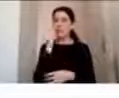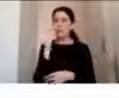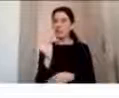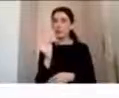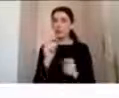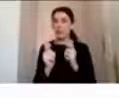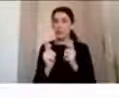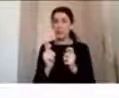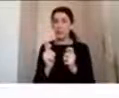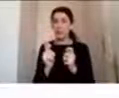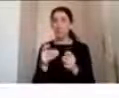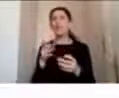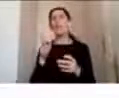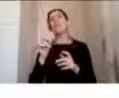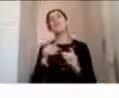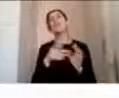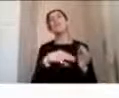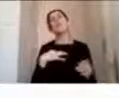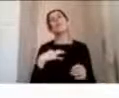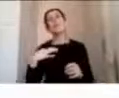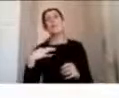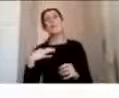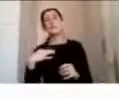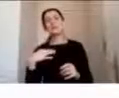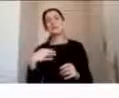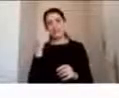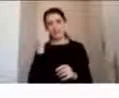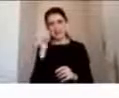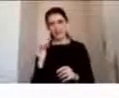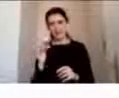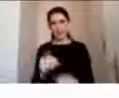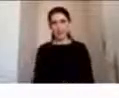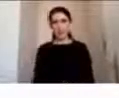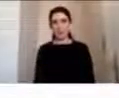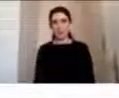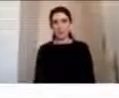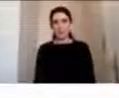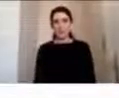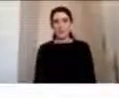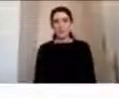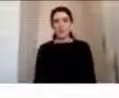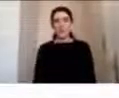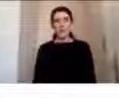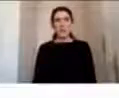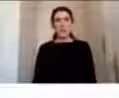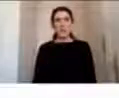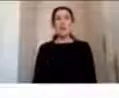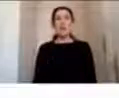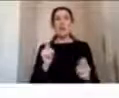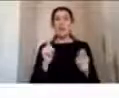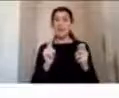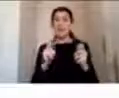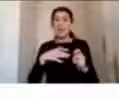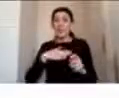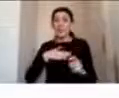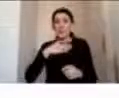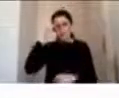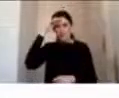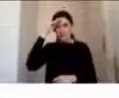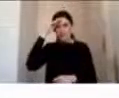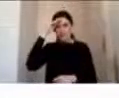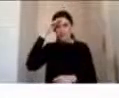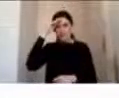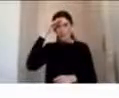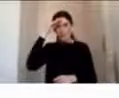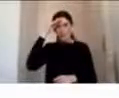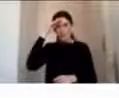Bien, ¿qué es lo importante de acá? Que según el nivel de riesgo subjetivamente experimentado, va a depender de lo que